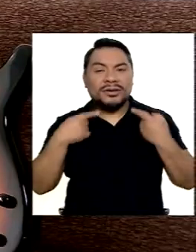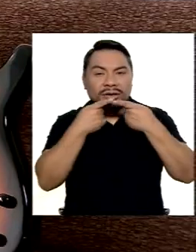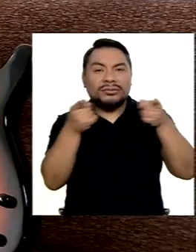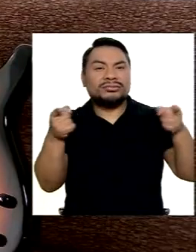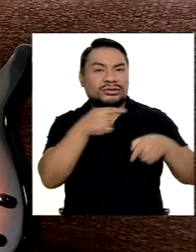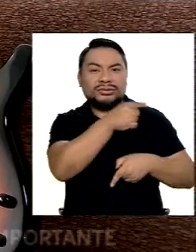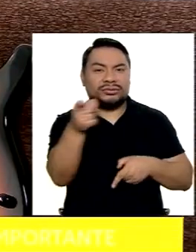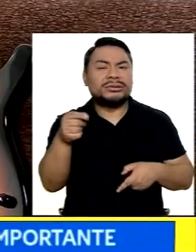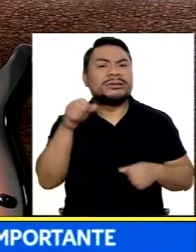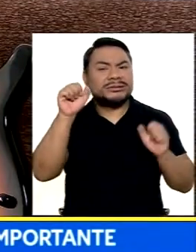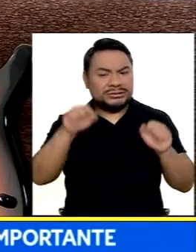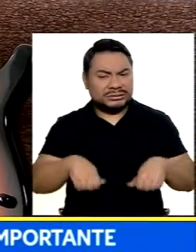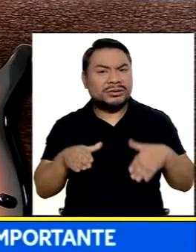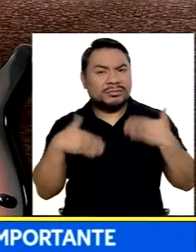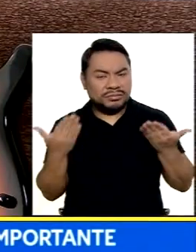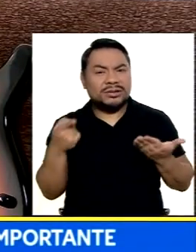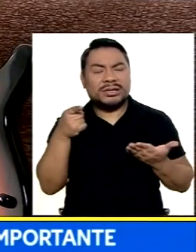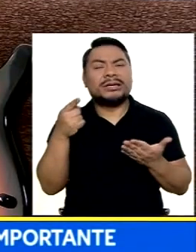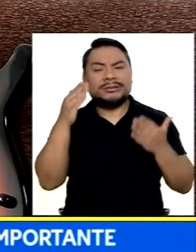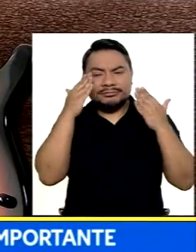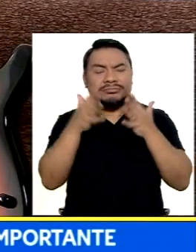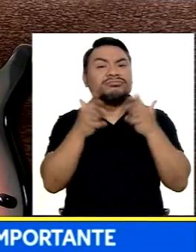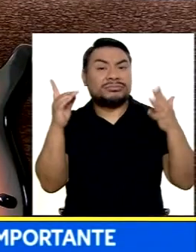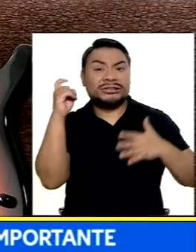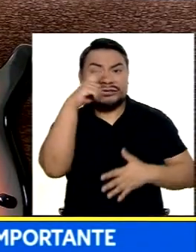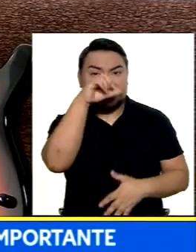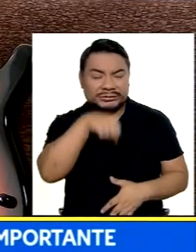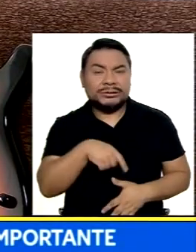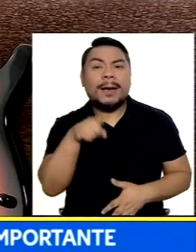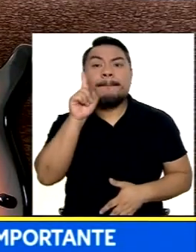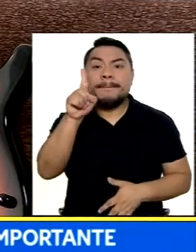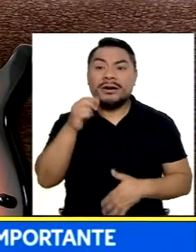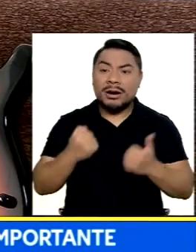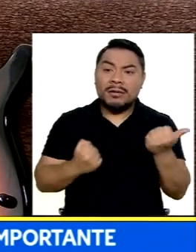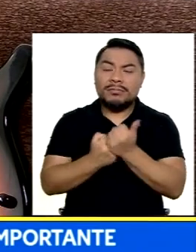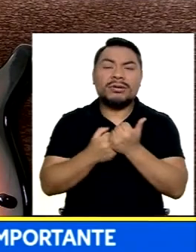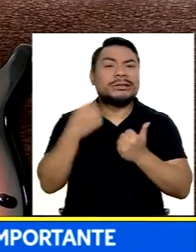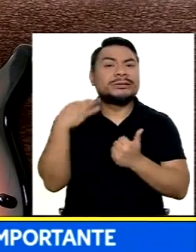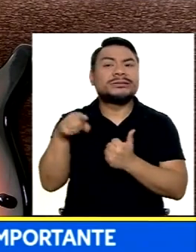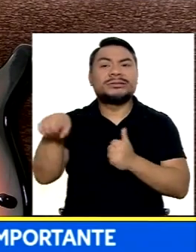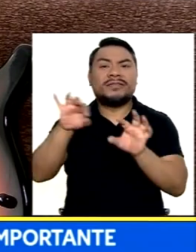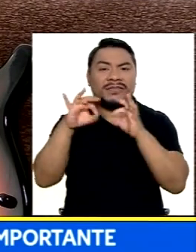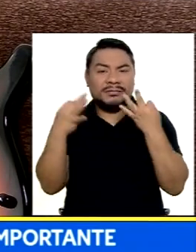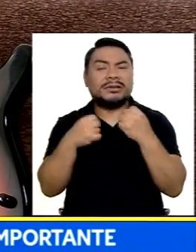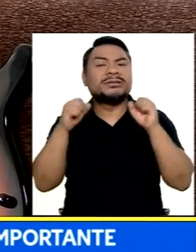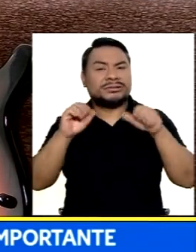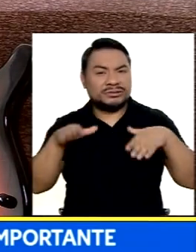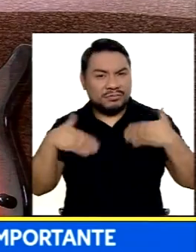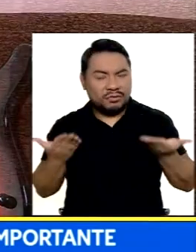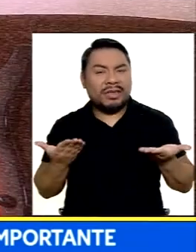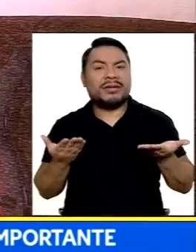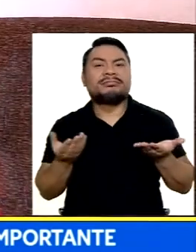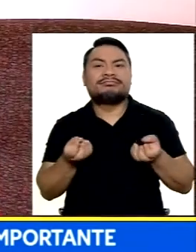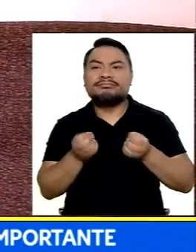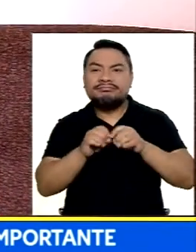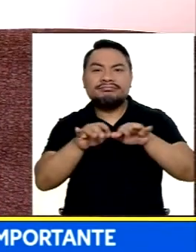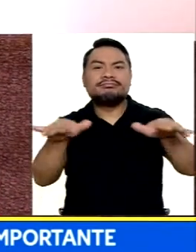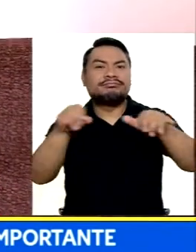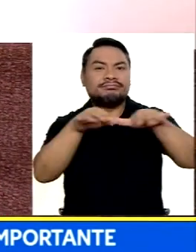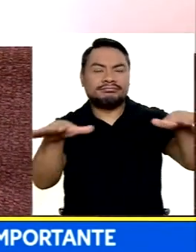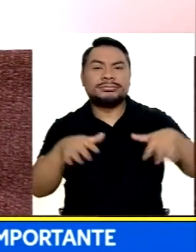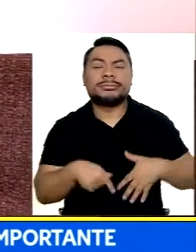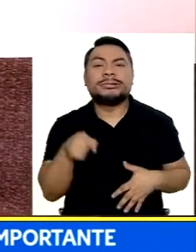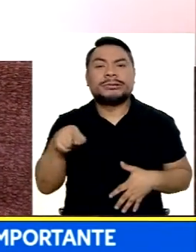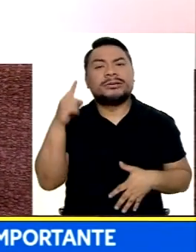Ese mensaje Quiero darle Que sí se puede Hay que dedicarse Es bastante difícil Pero con el apoyo Siempre de la familia Sí se puede Llegar a más